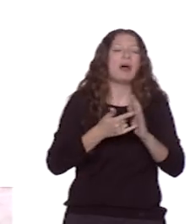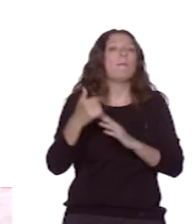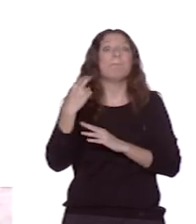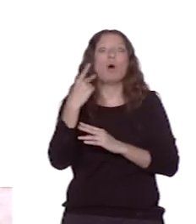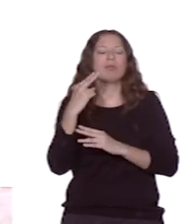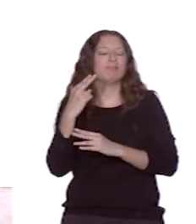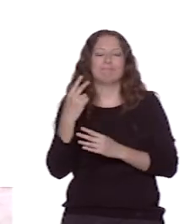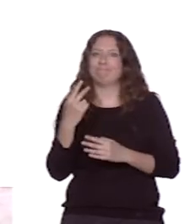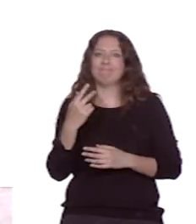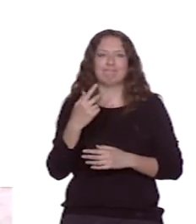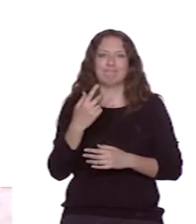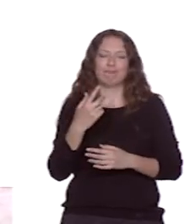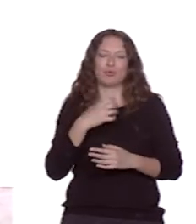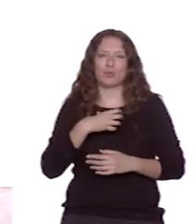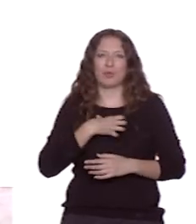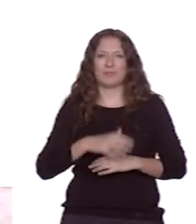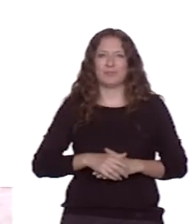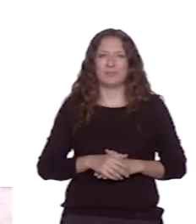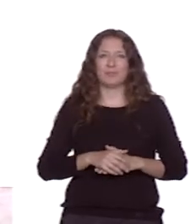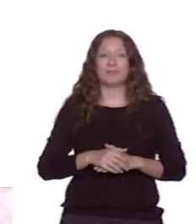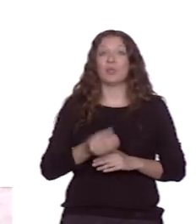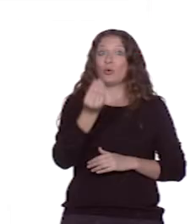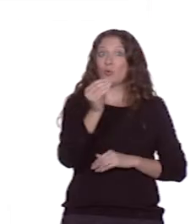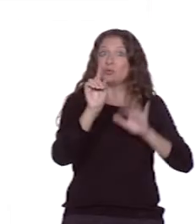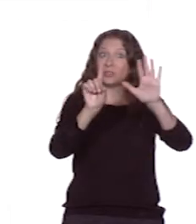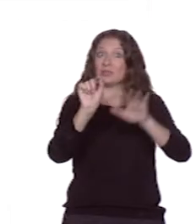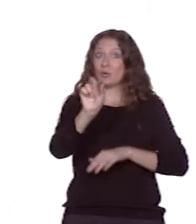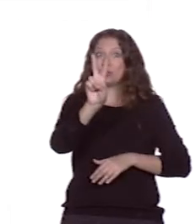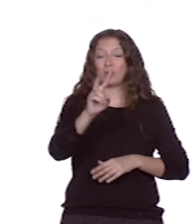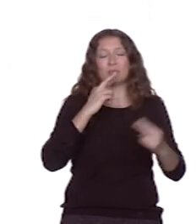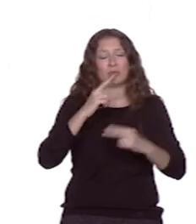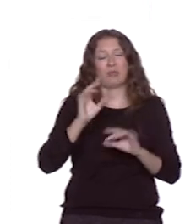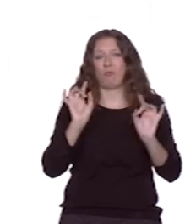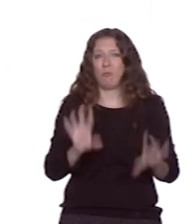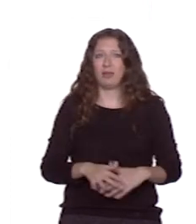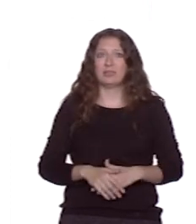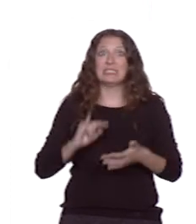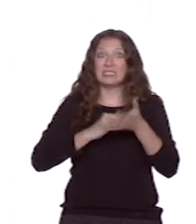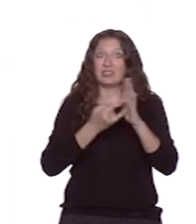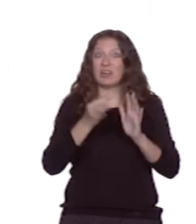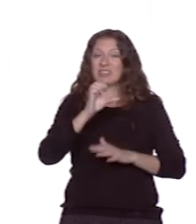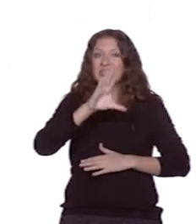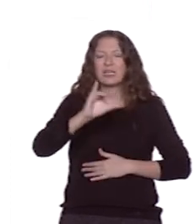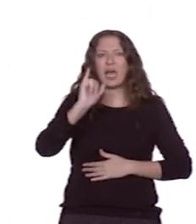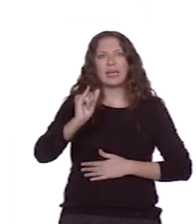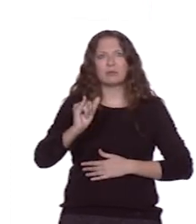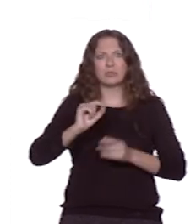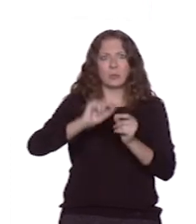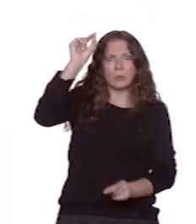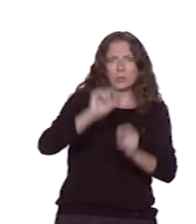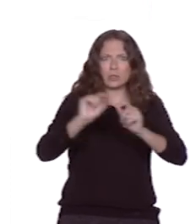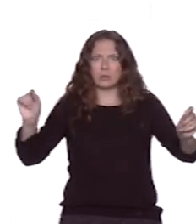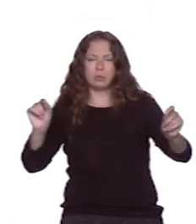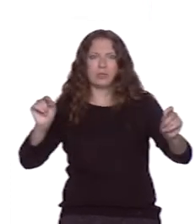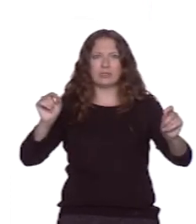Igual respuesta que la siguiente pregunta, la Q6.2. ¿Tiene el sistema TIC dimensiones físicas que pueden restringir su